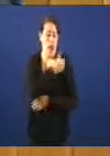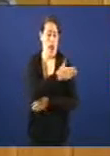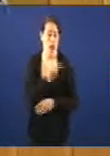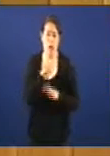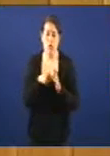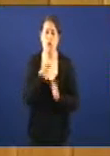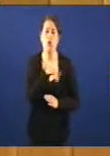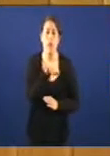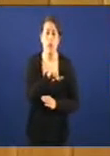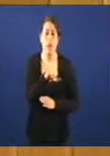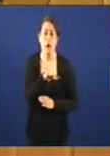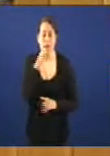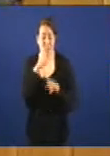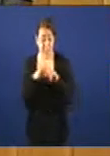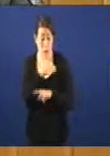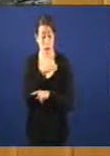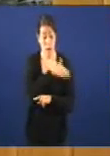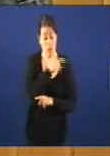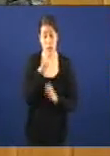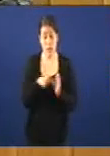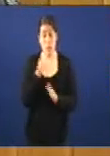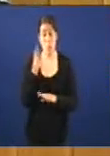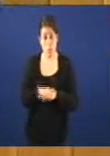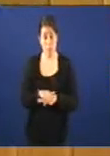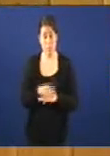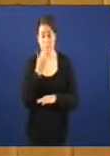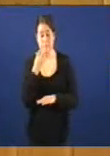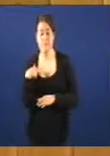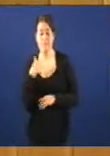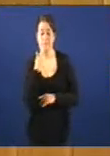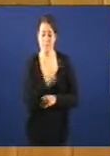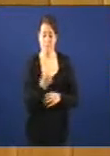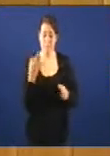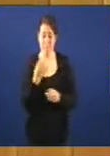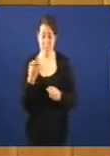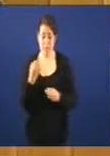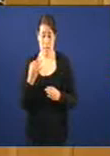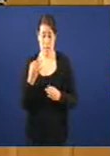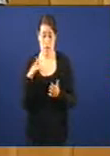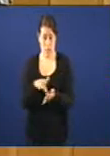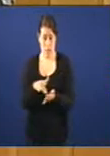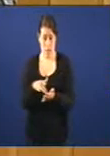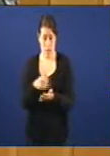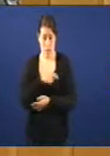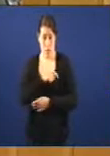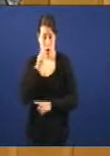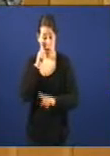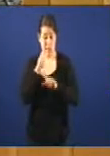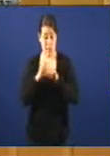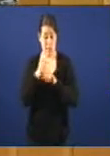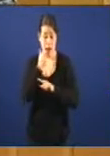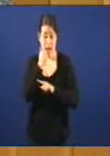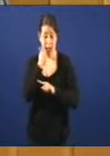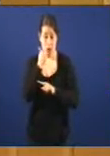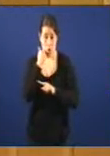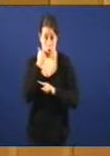para estar ao lado da legalidade hai dúas formas cando lle din que ten que intervir a policía para amparar unha acción ilegal como foi